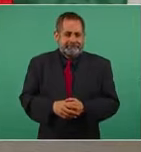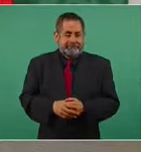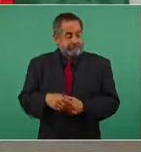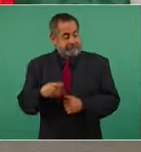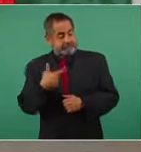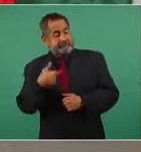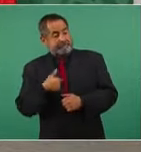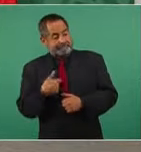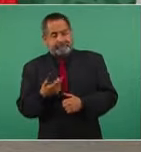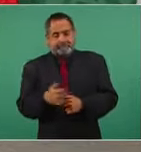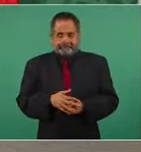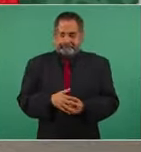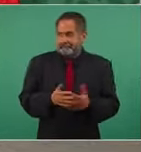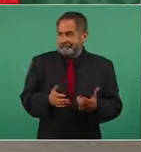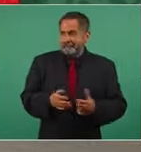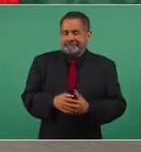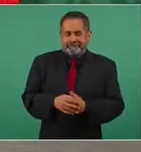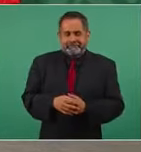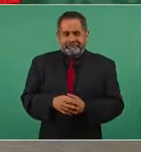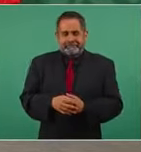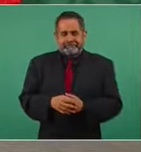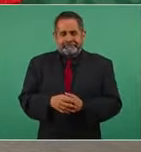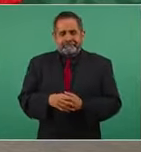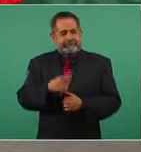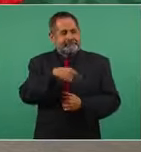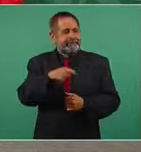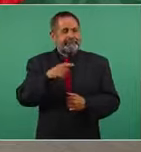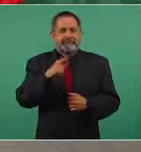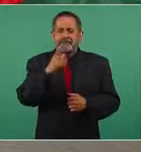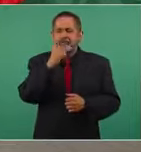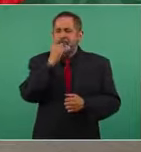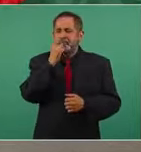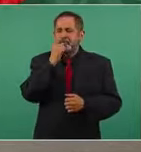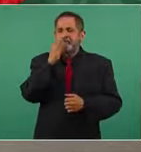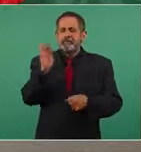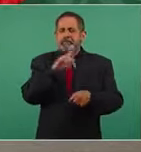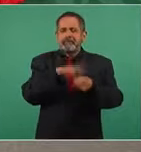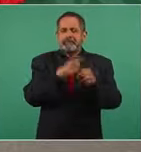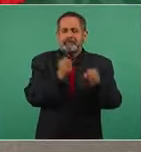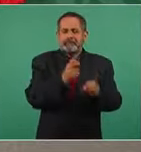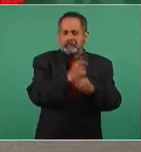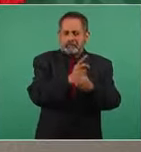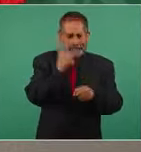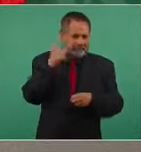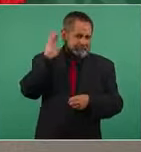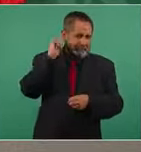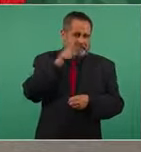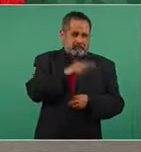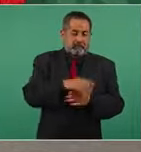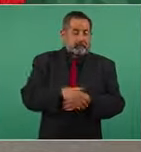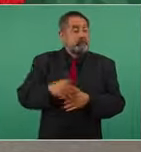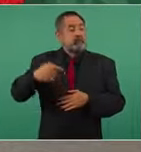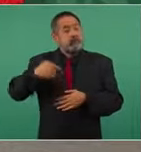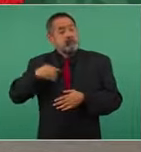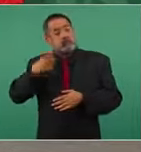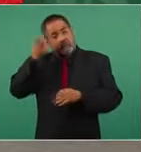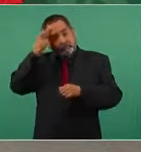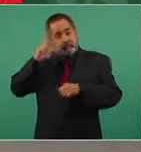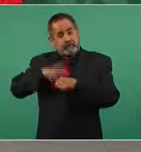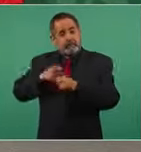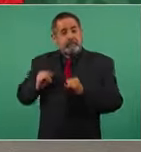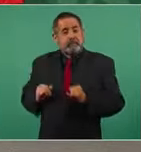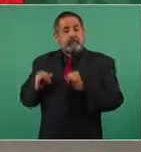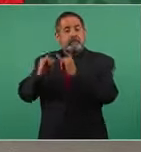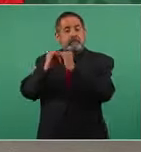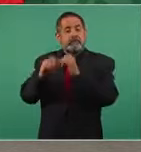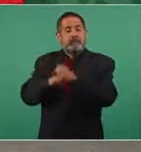que era la federal de seguridad en ese entonces era yo director del Instituto Nacional